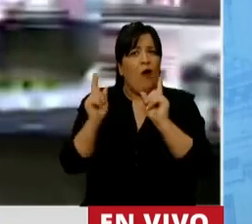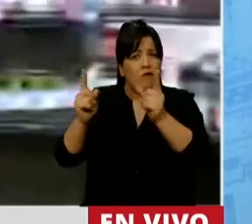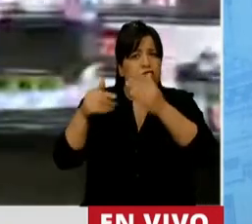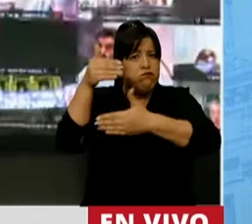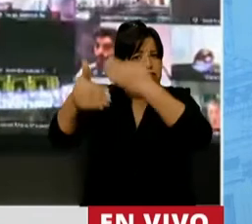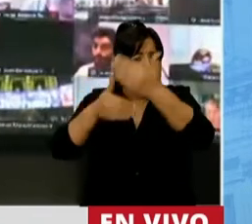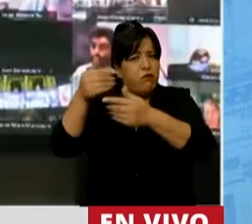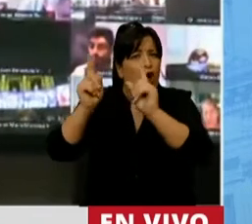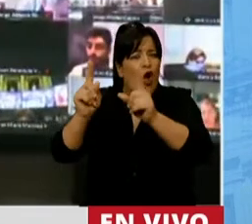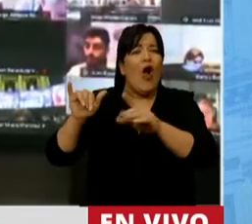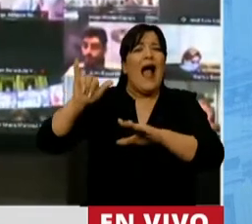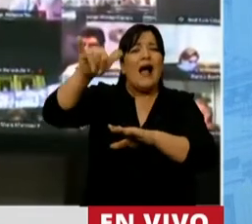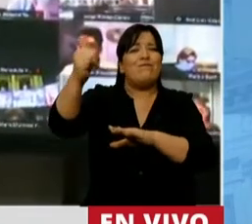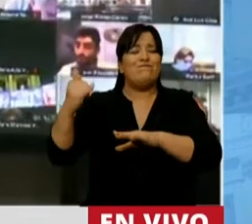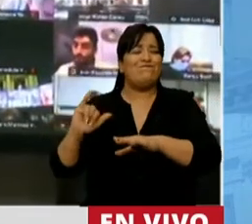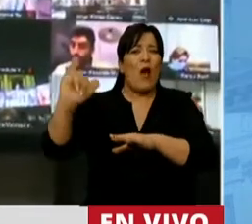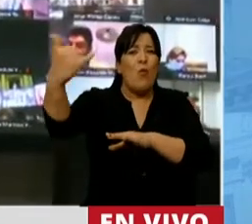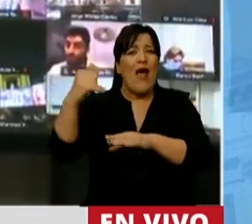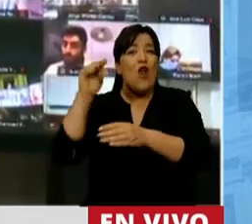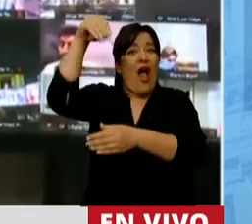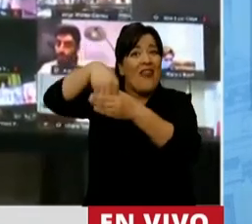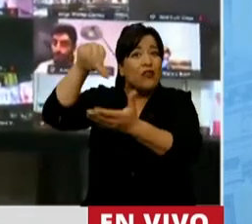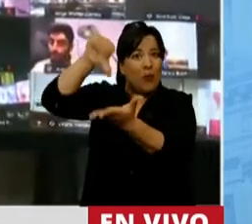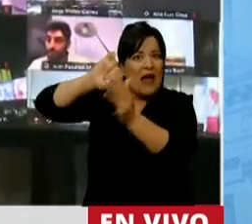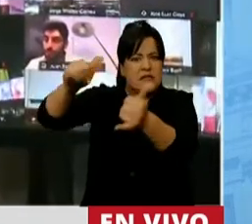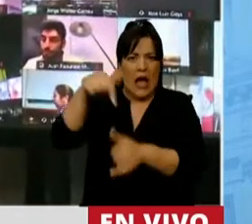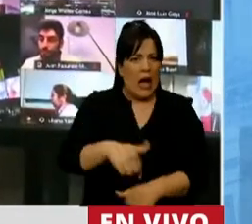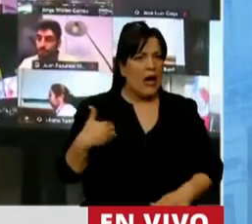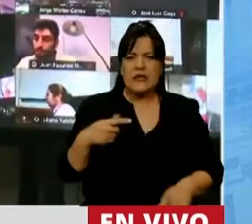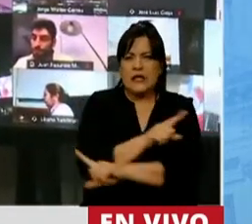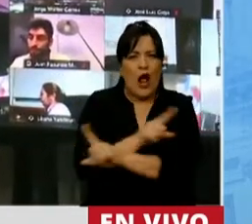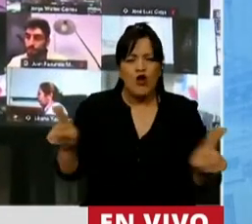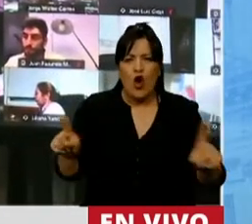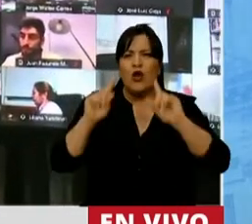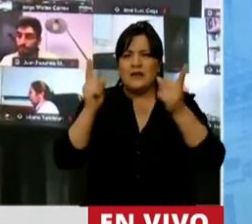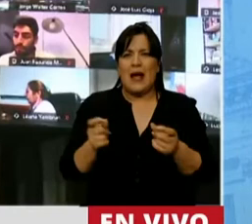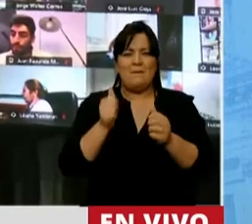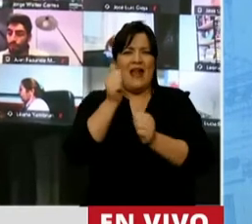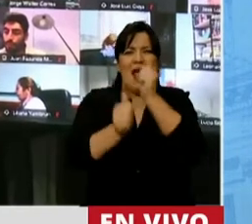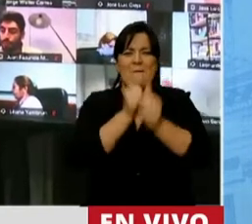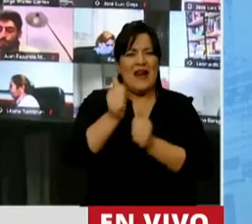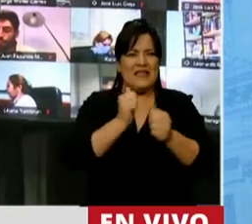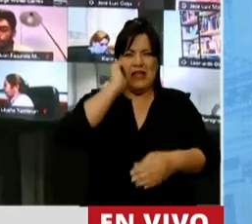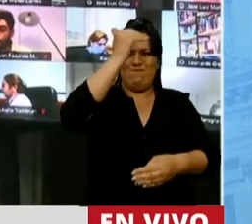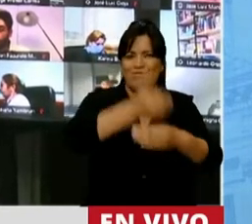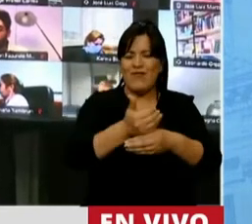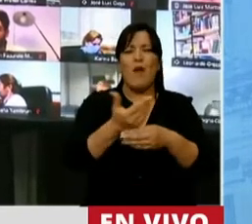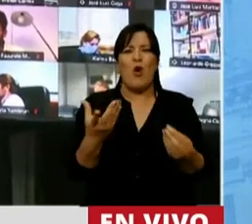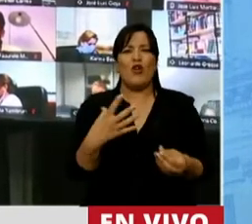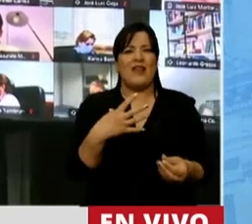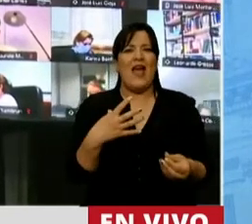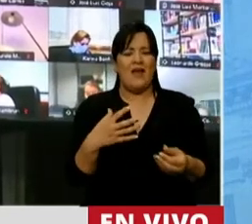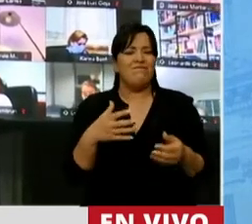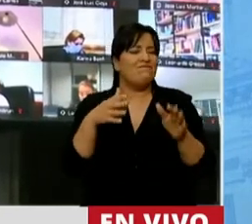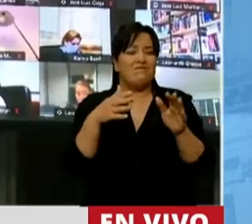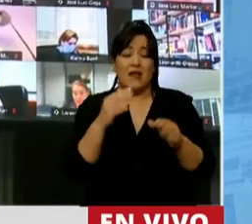hacer funcionar sus vuelos de cabotaje. Salidas de empresas por la falta de confianza. El sostenimiento de una